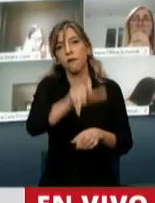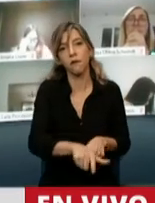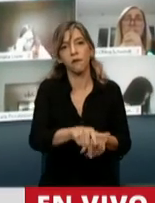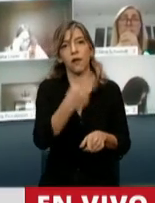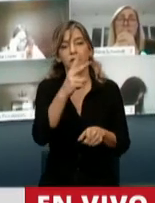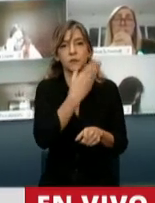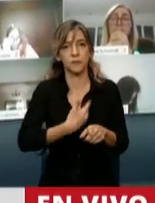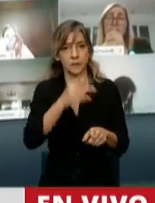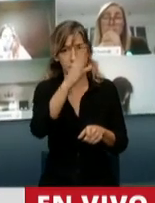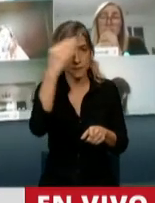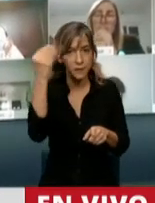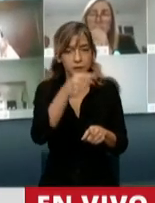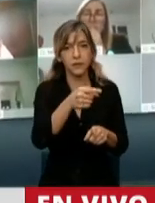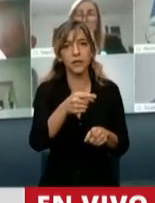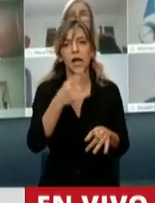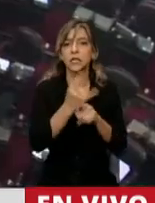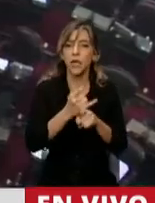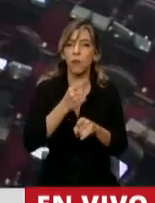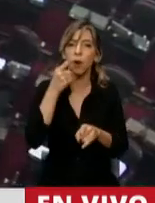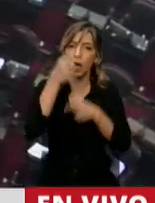vendeada por...